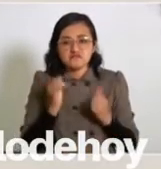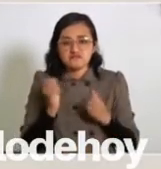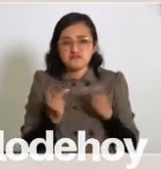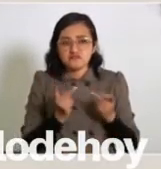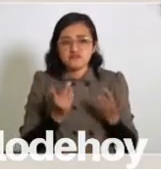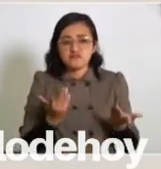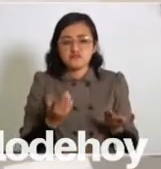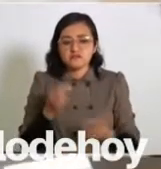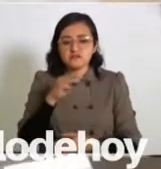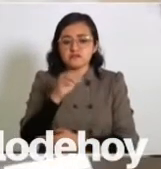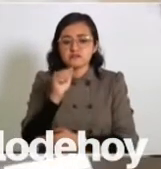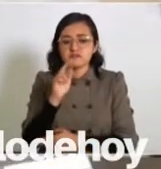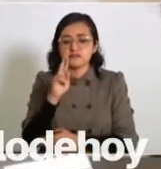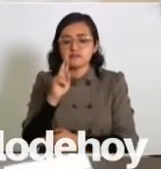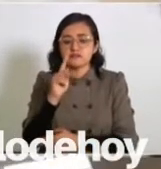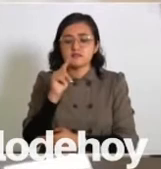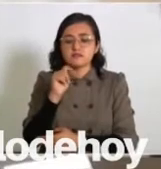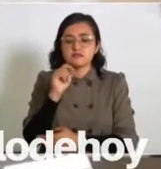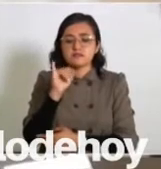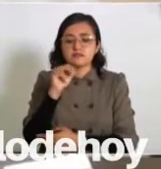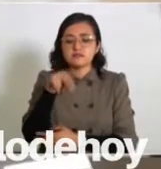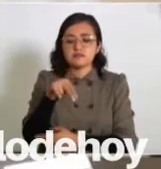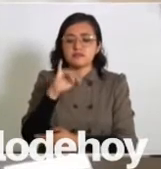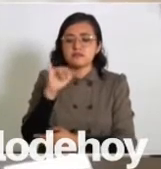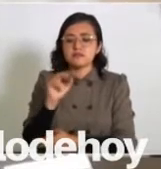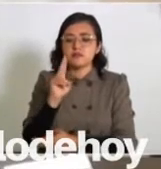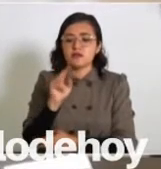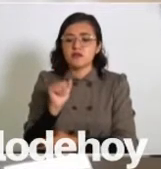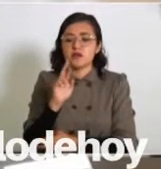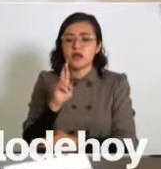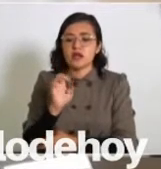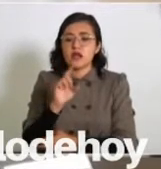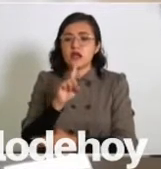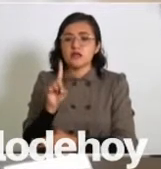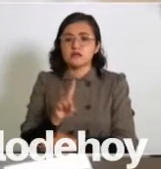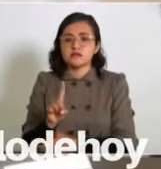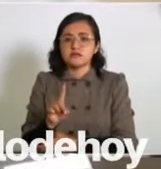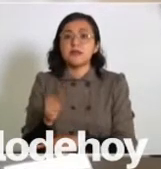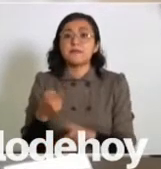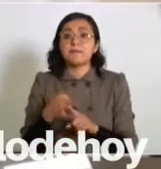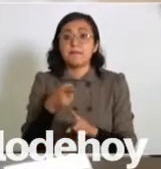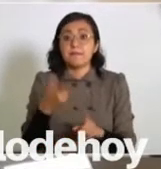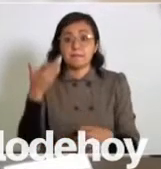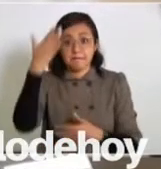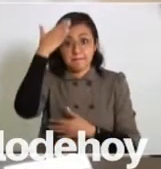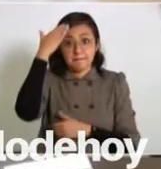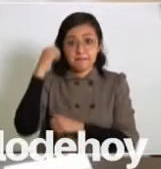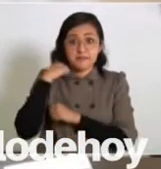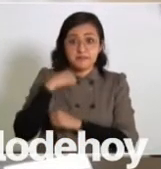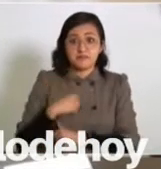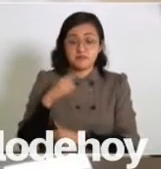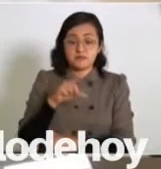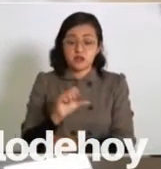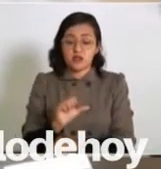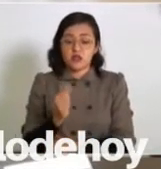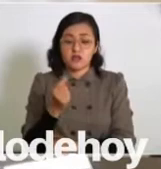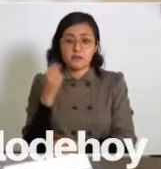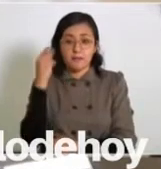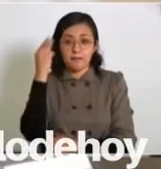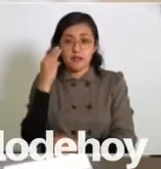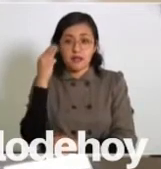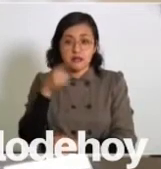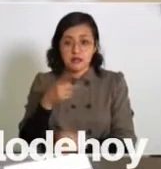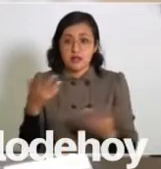Martín Juárez Sánchez, él lidera la organización 11 de marzo.